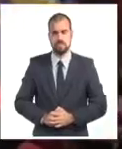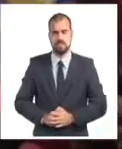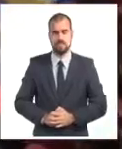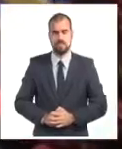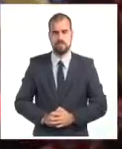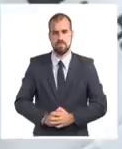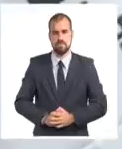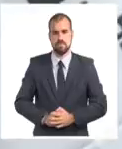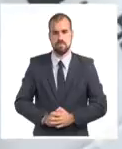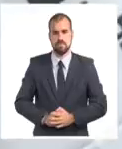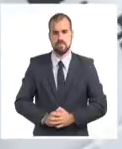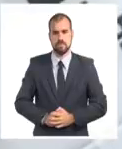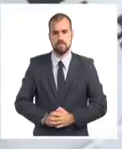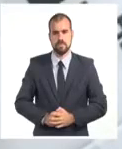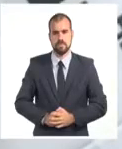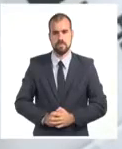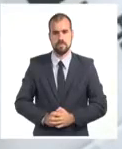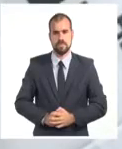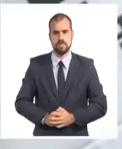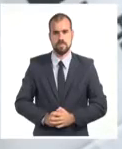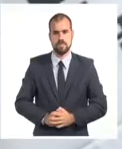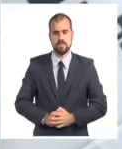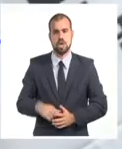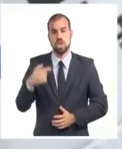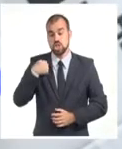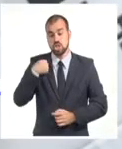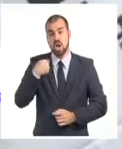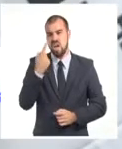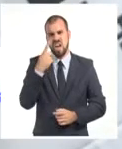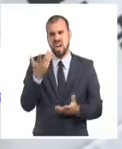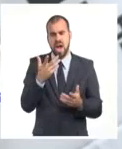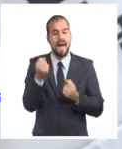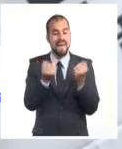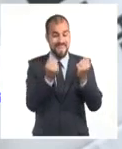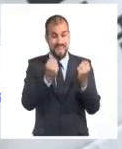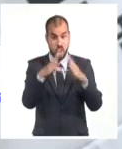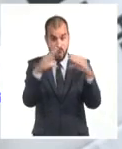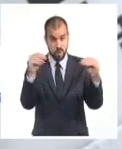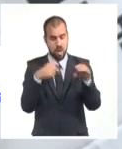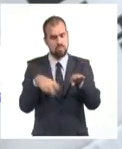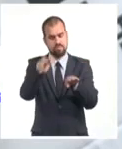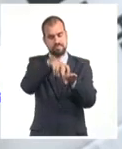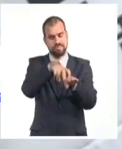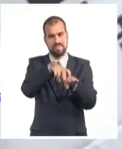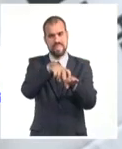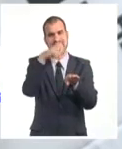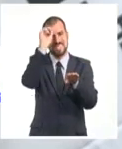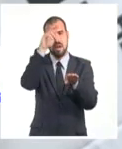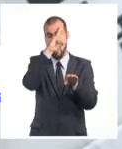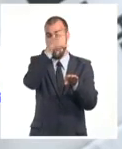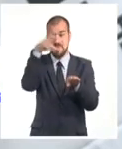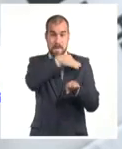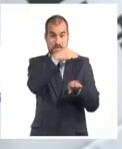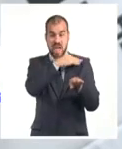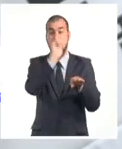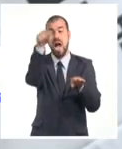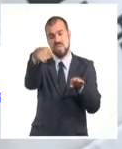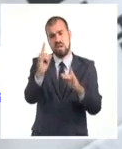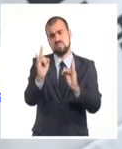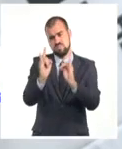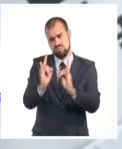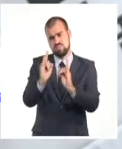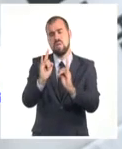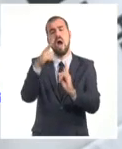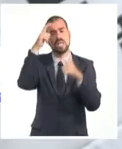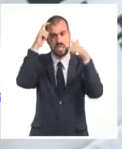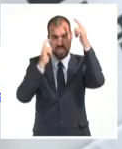Bueno, yo iba montada en un carro hacia el hospital militar donde estaba el comandante Chávez, porque yo